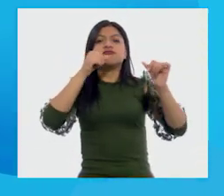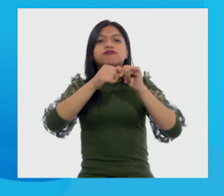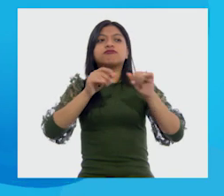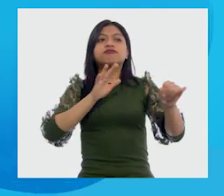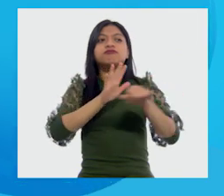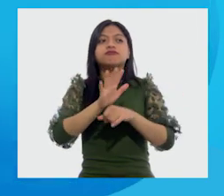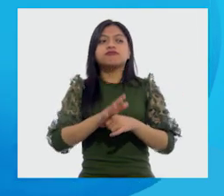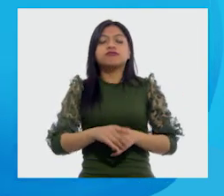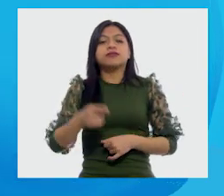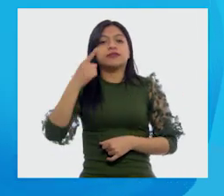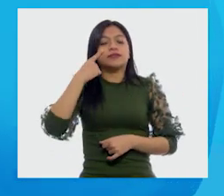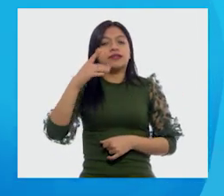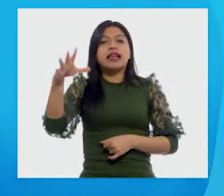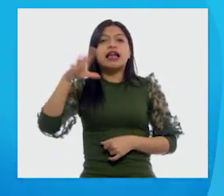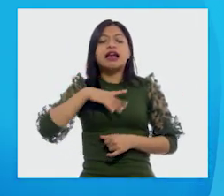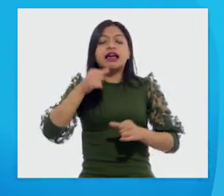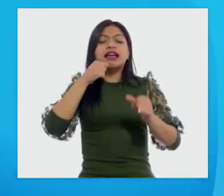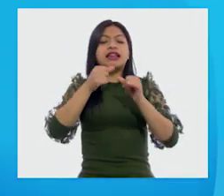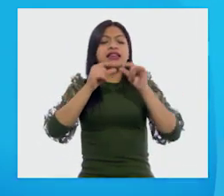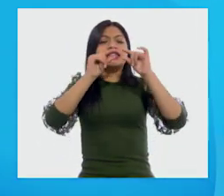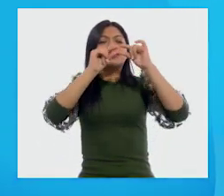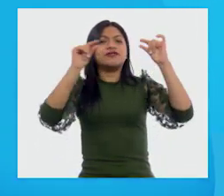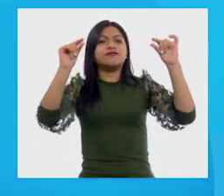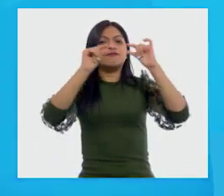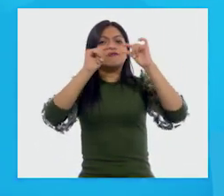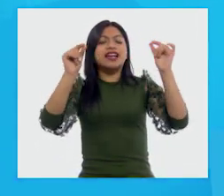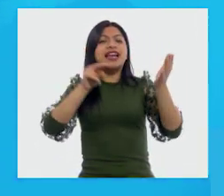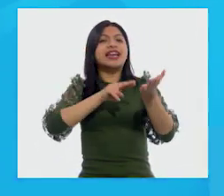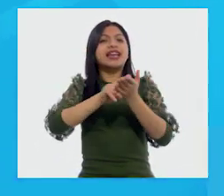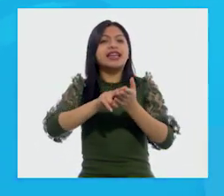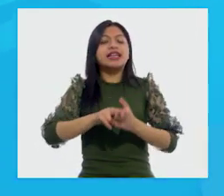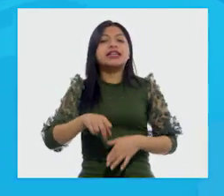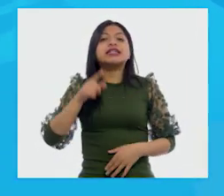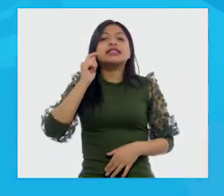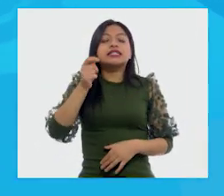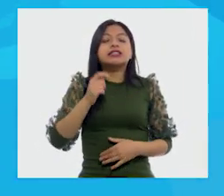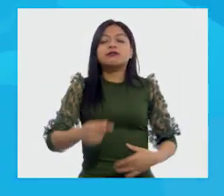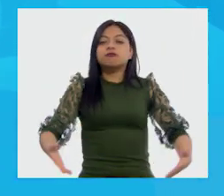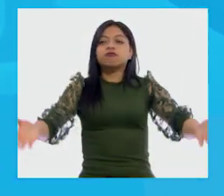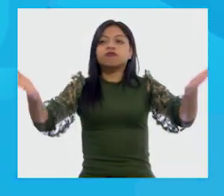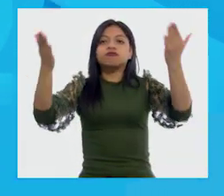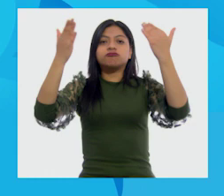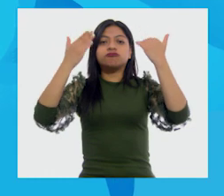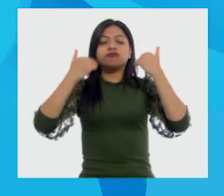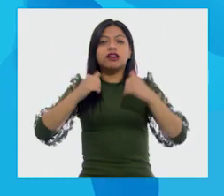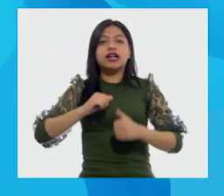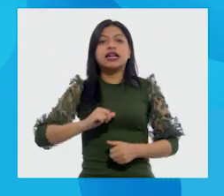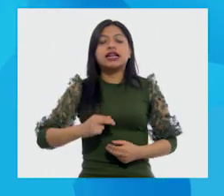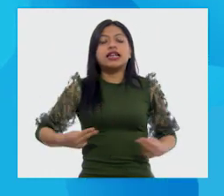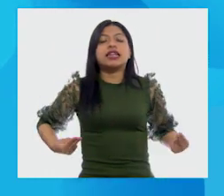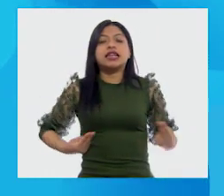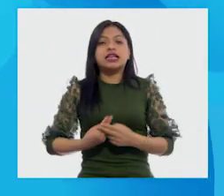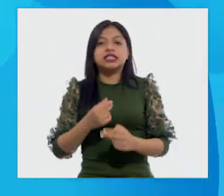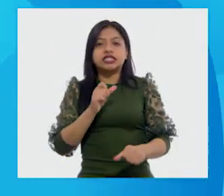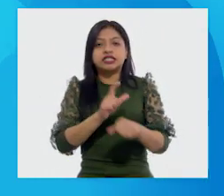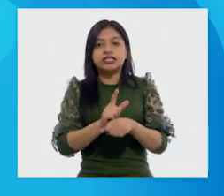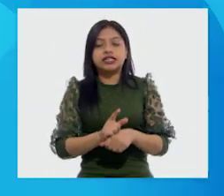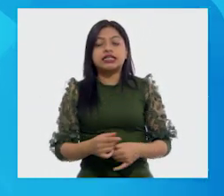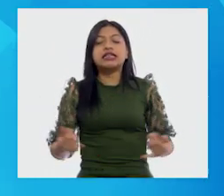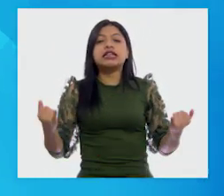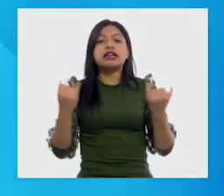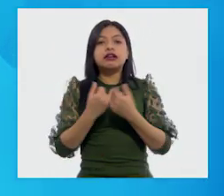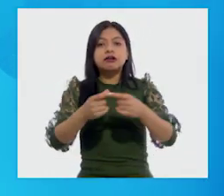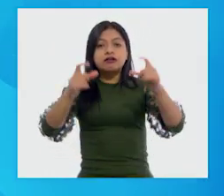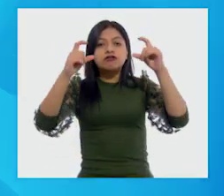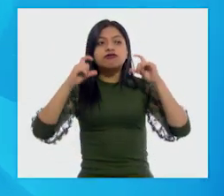pequeña, hay unas letras pequeñas, negras hasta arriba, que dice Campaña Nacional de... Y después, vacunación,